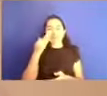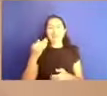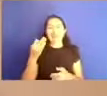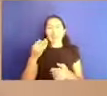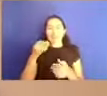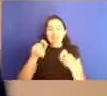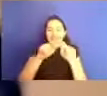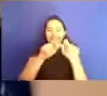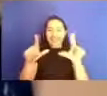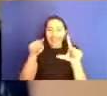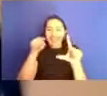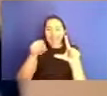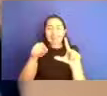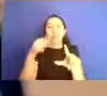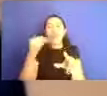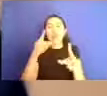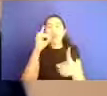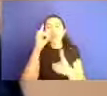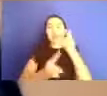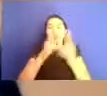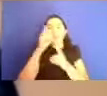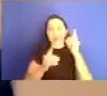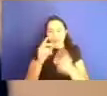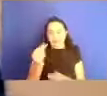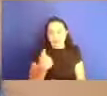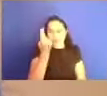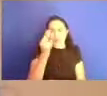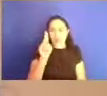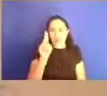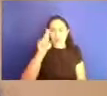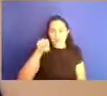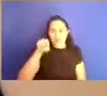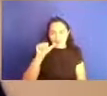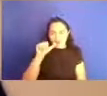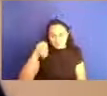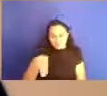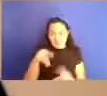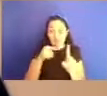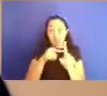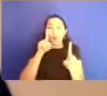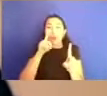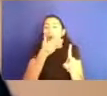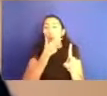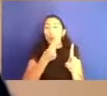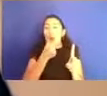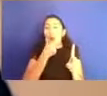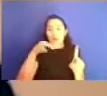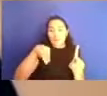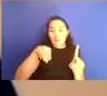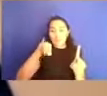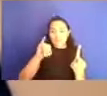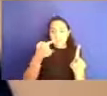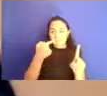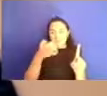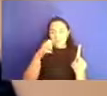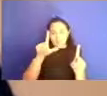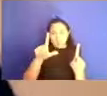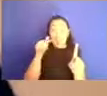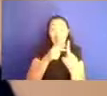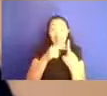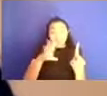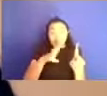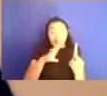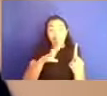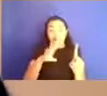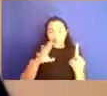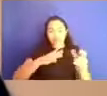¿no? Y hay un coach, Miguel, no me acuerdo del nombre completo, se llama Miguel, y realiza ejercicios de estiramientos y los puedes